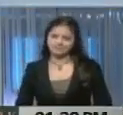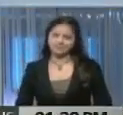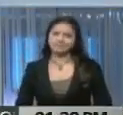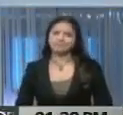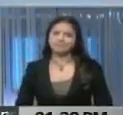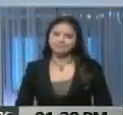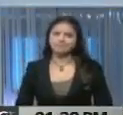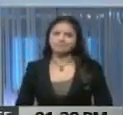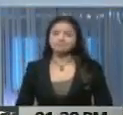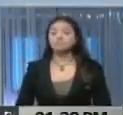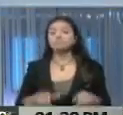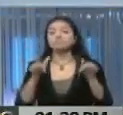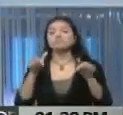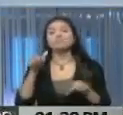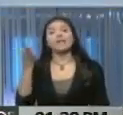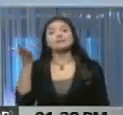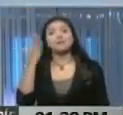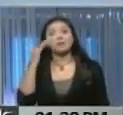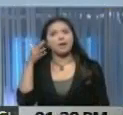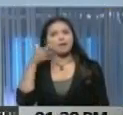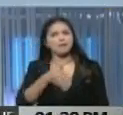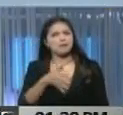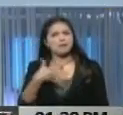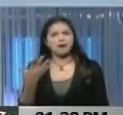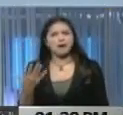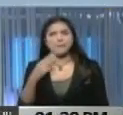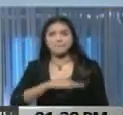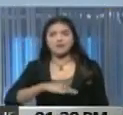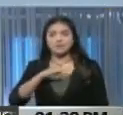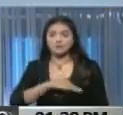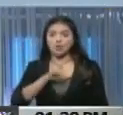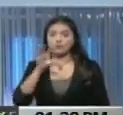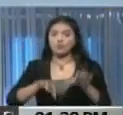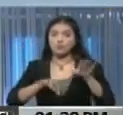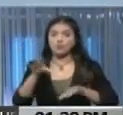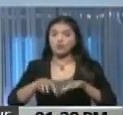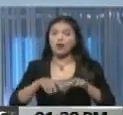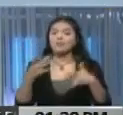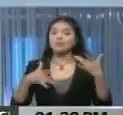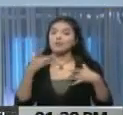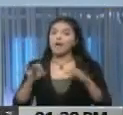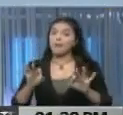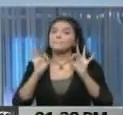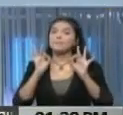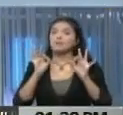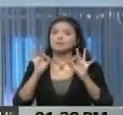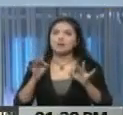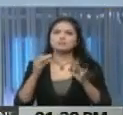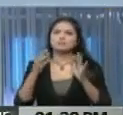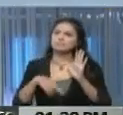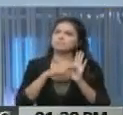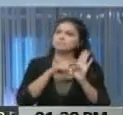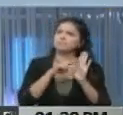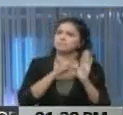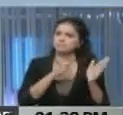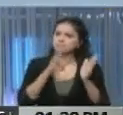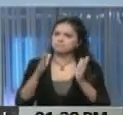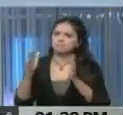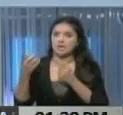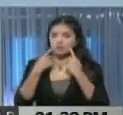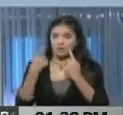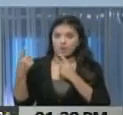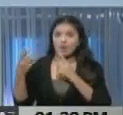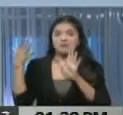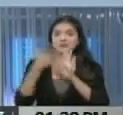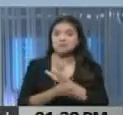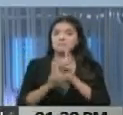Bien, y hoy el Sabías que la misión Nevado realiza jornadas especiales de manera periódica. A continuación te mostramos de qué